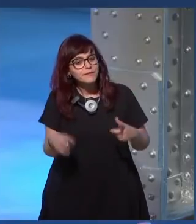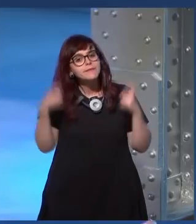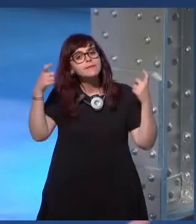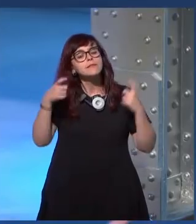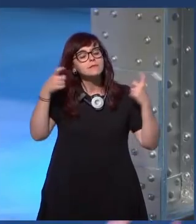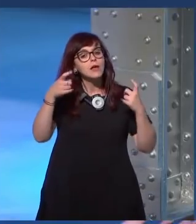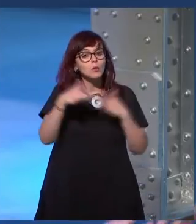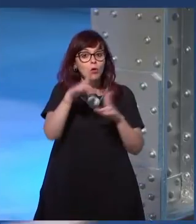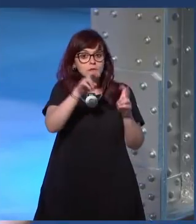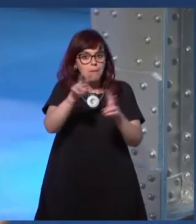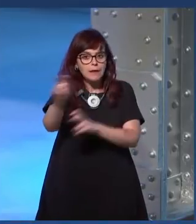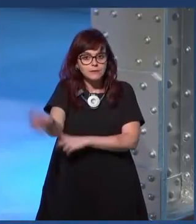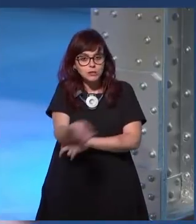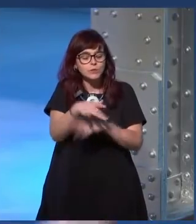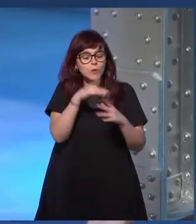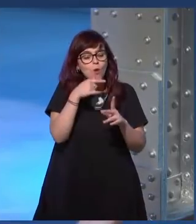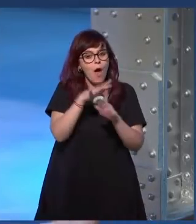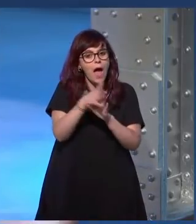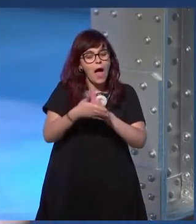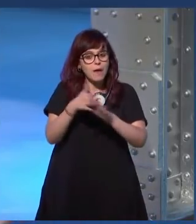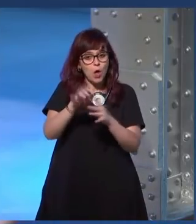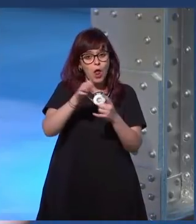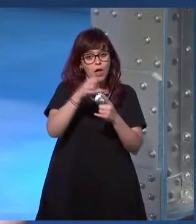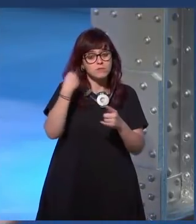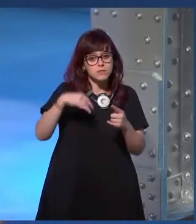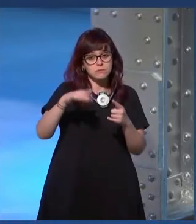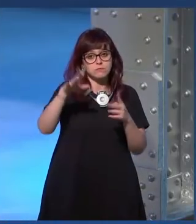otros temas como todo el espectro LGBT